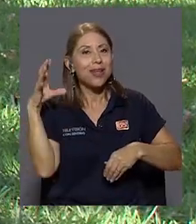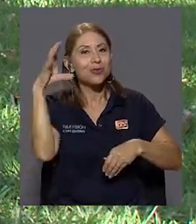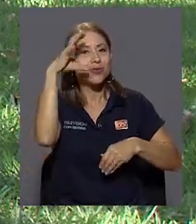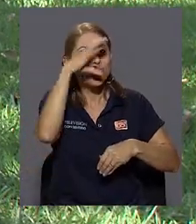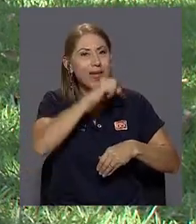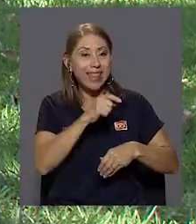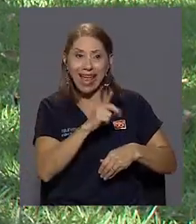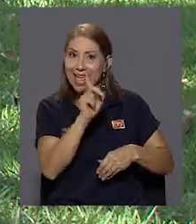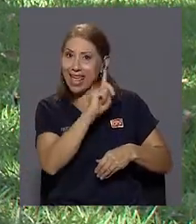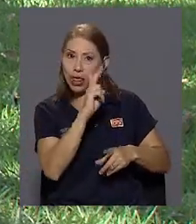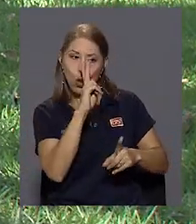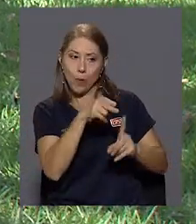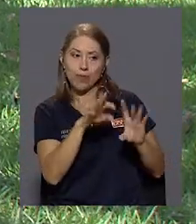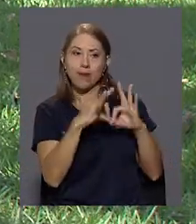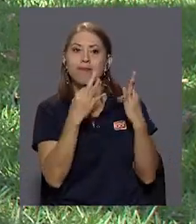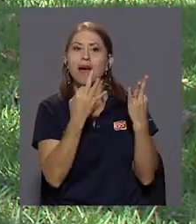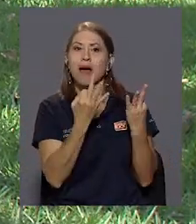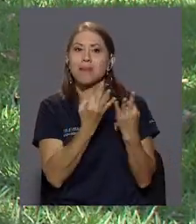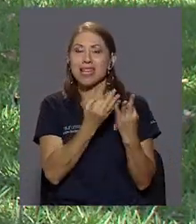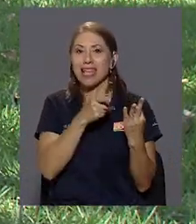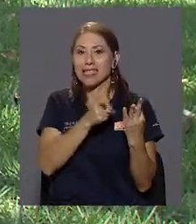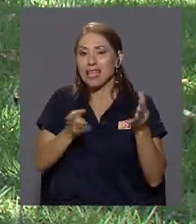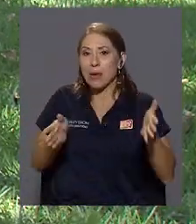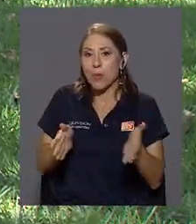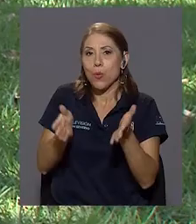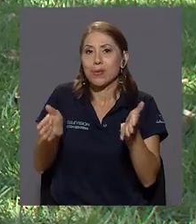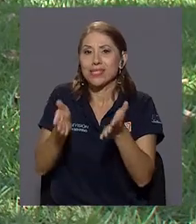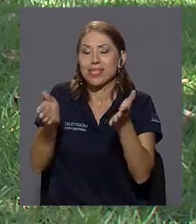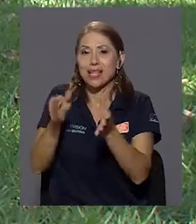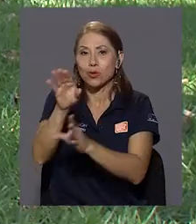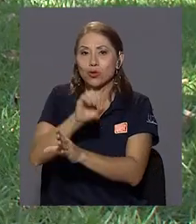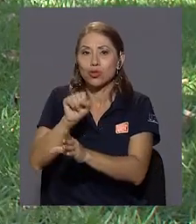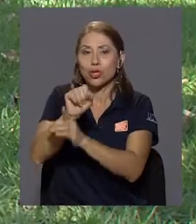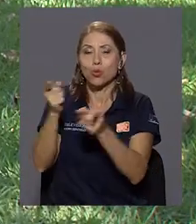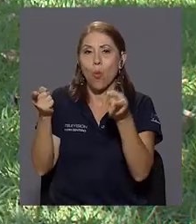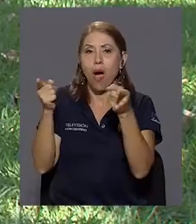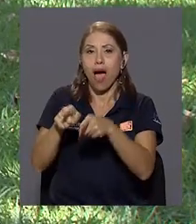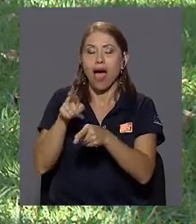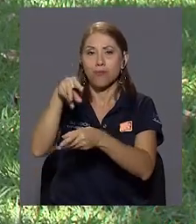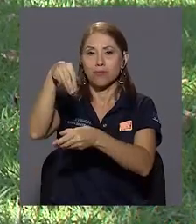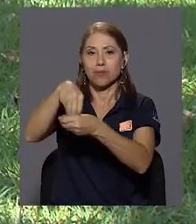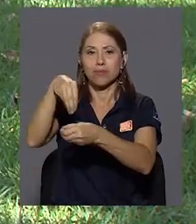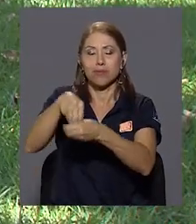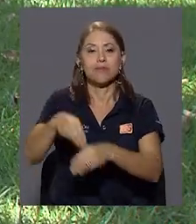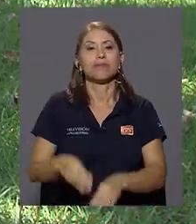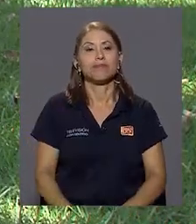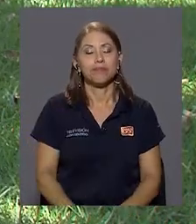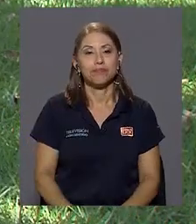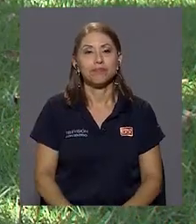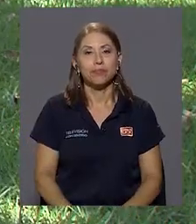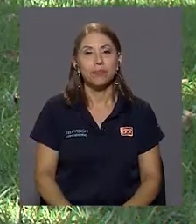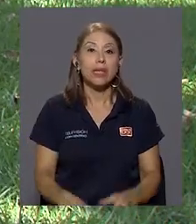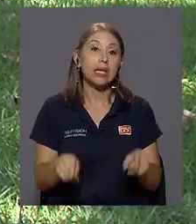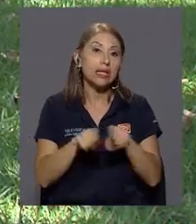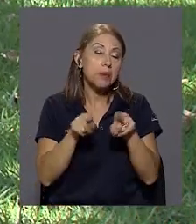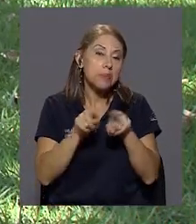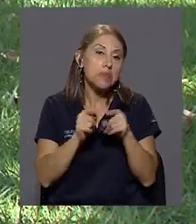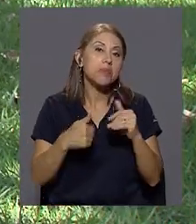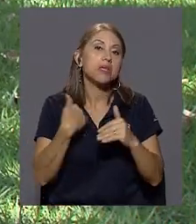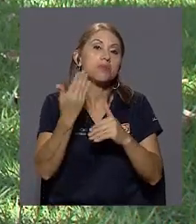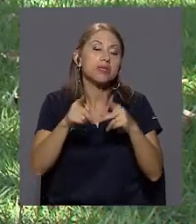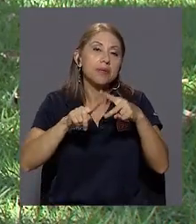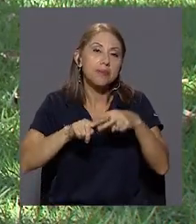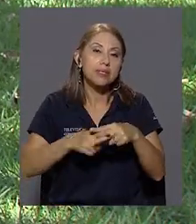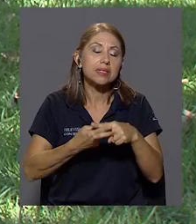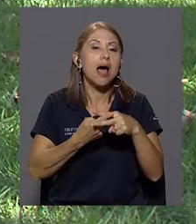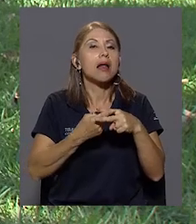elemento que está propiciando de alguna manera esa situación dentro del ámbito propiamente. Después empezar